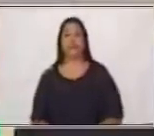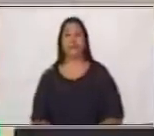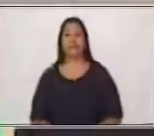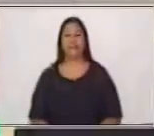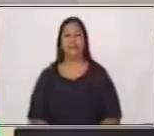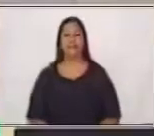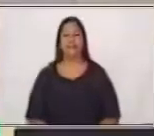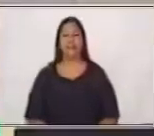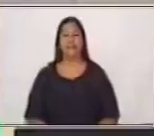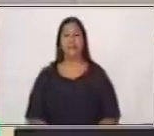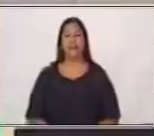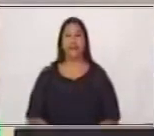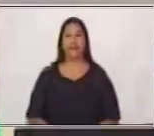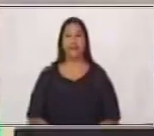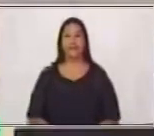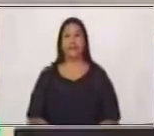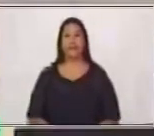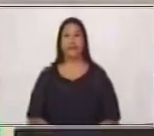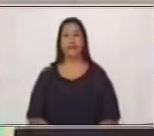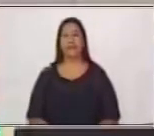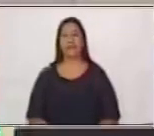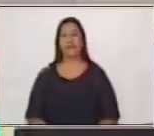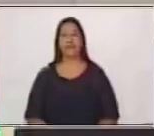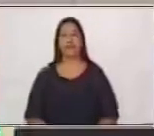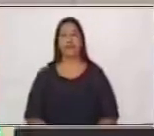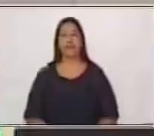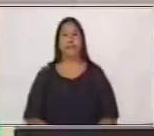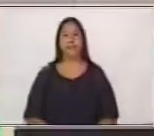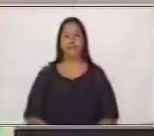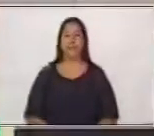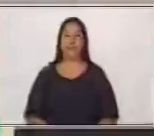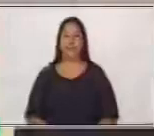Muy bien. Una clave de sol.